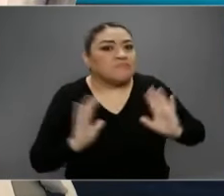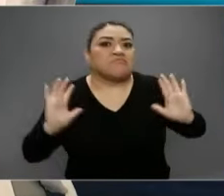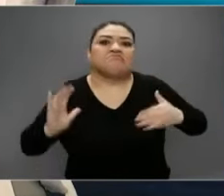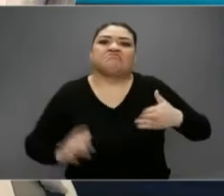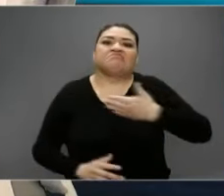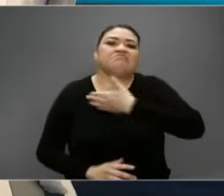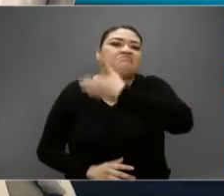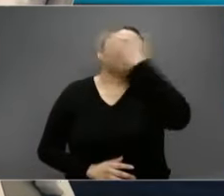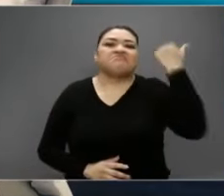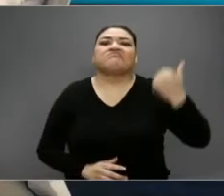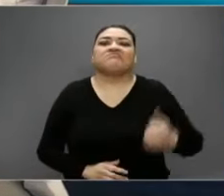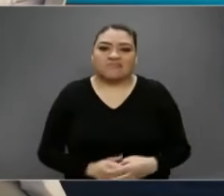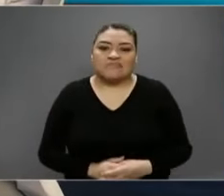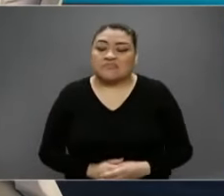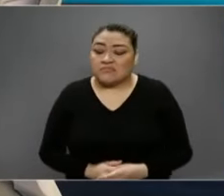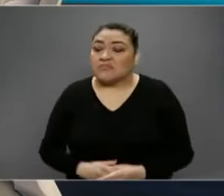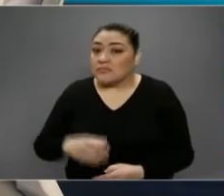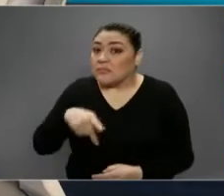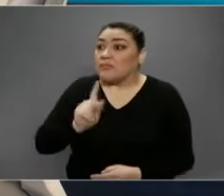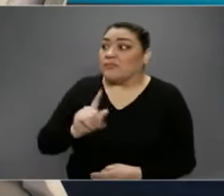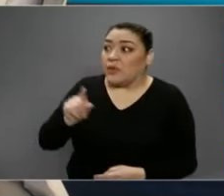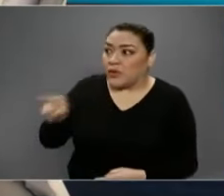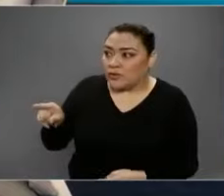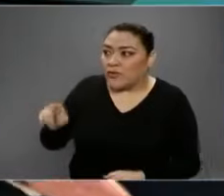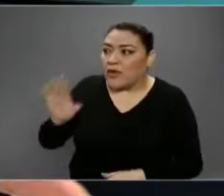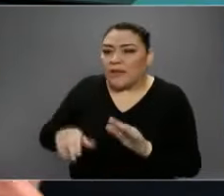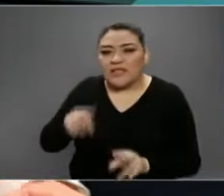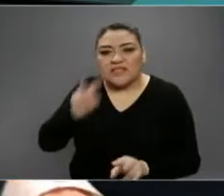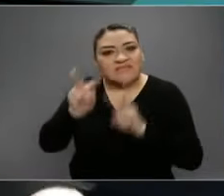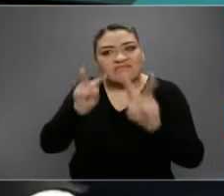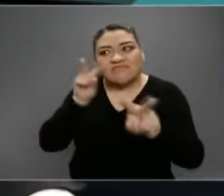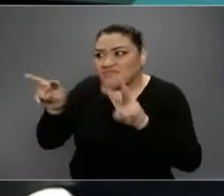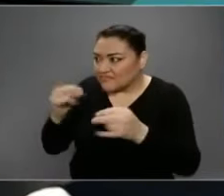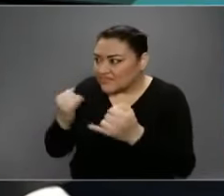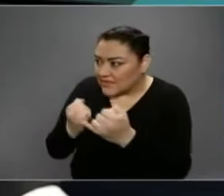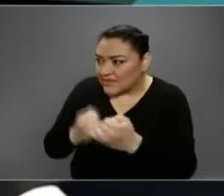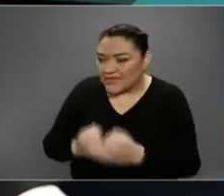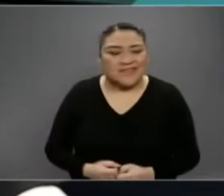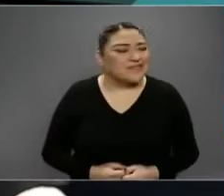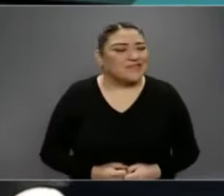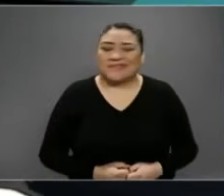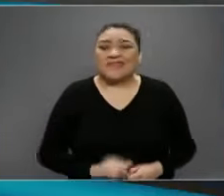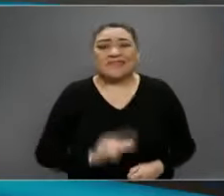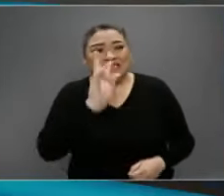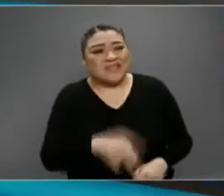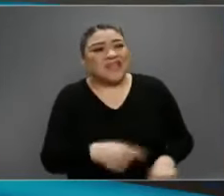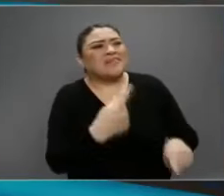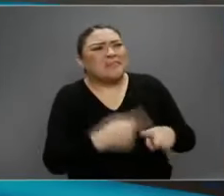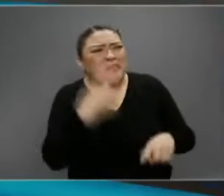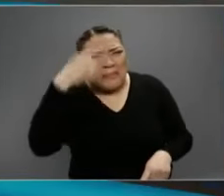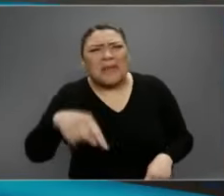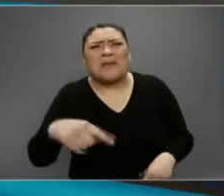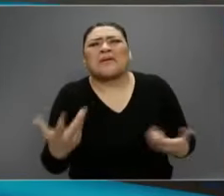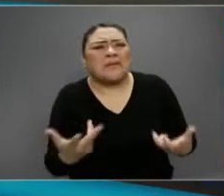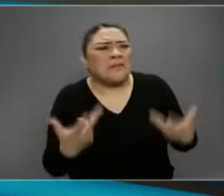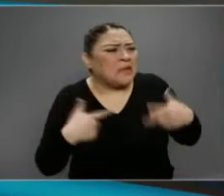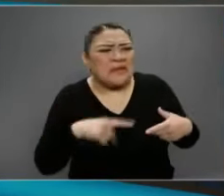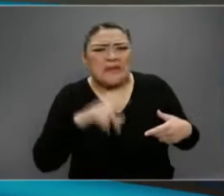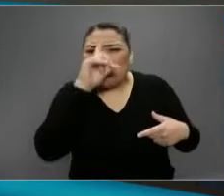Pero me imagino que tú mismo la padeces todos los días. La verdad es que sí, no sabemos cuál es la intención.